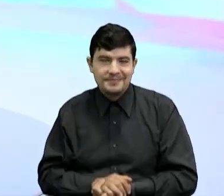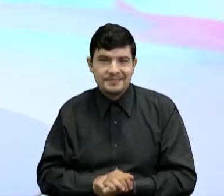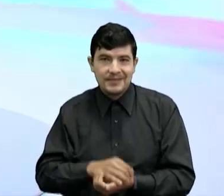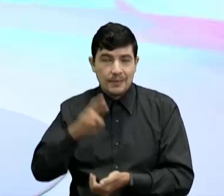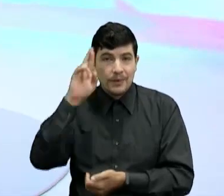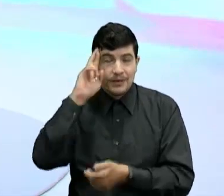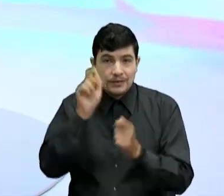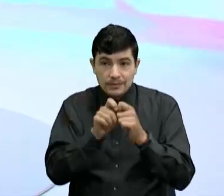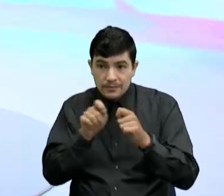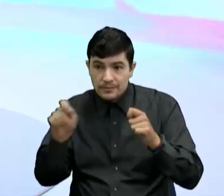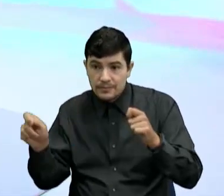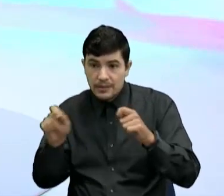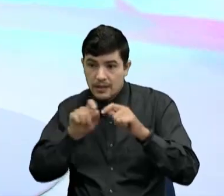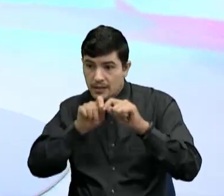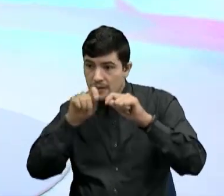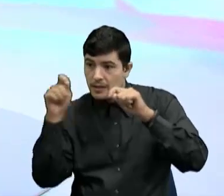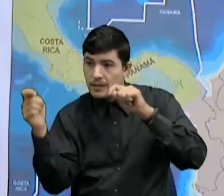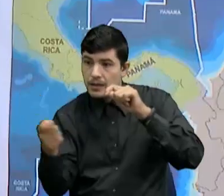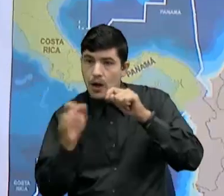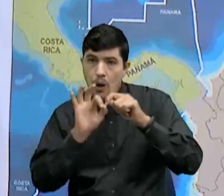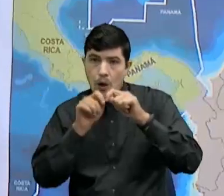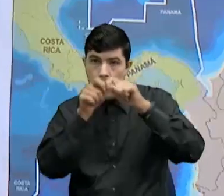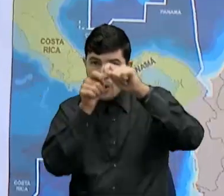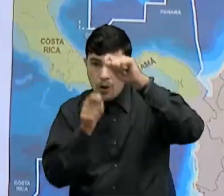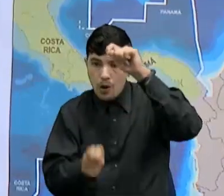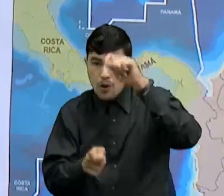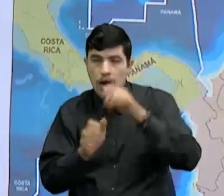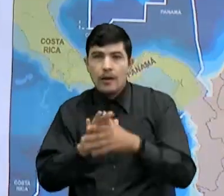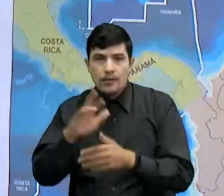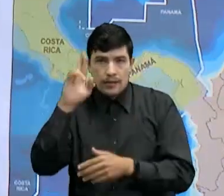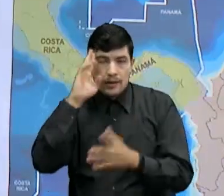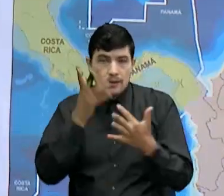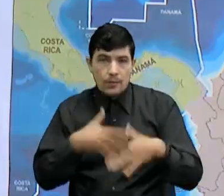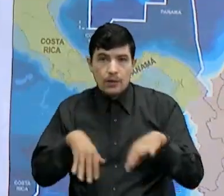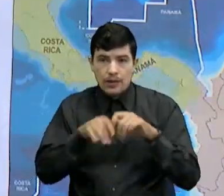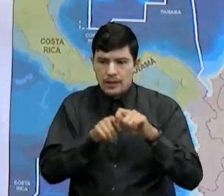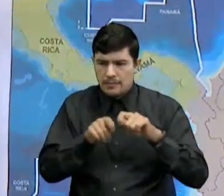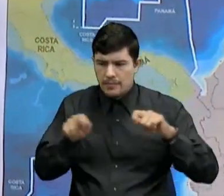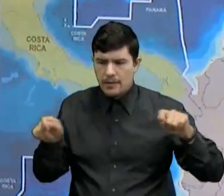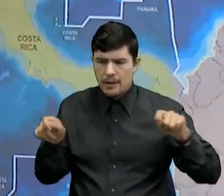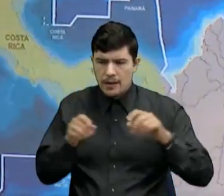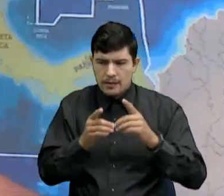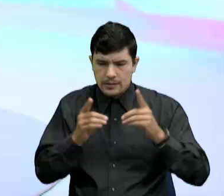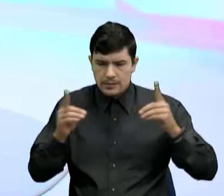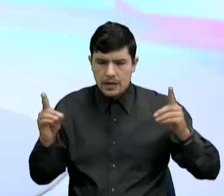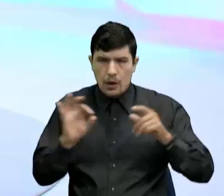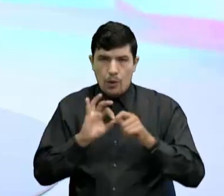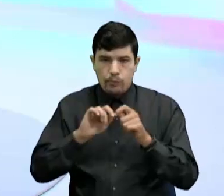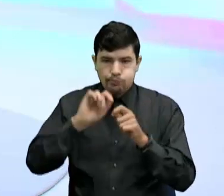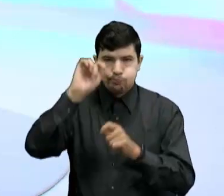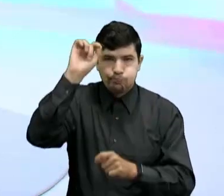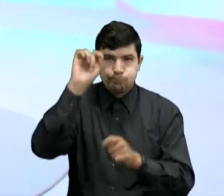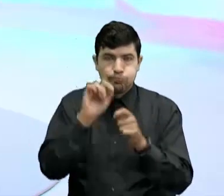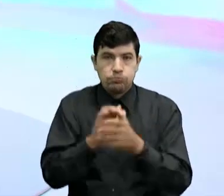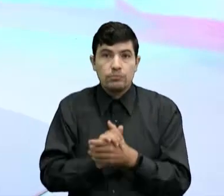astronómica Tenemos en cuenta Dos términos Que se llaman Latitud y Longitud Ok La latitud Es en sentido